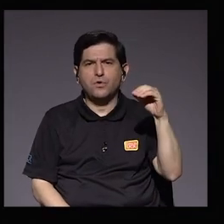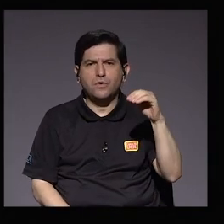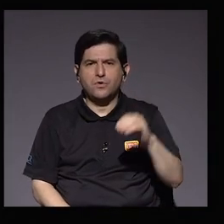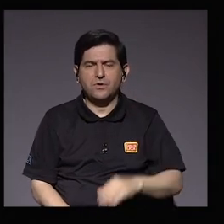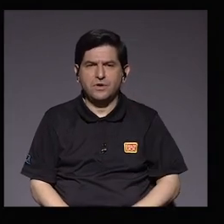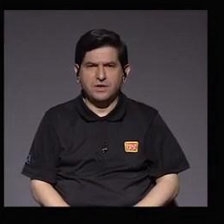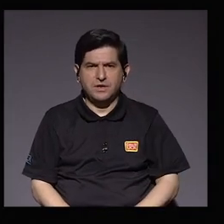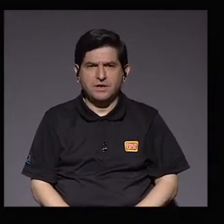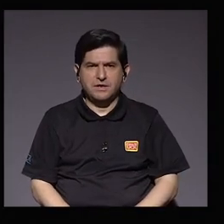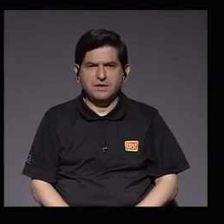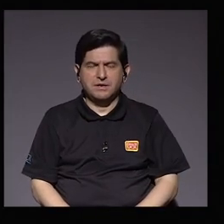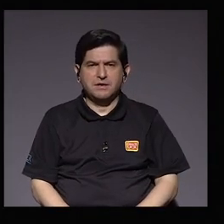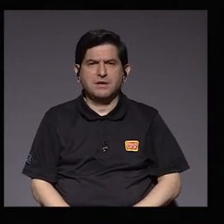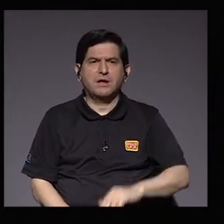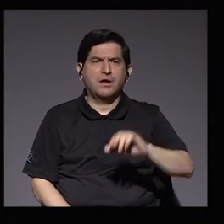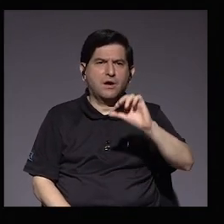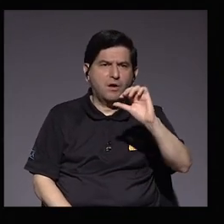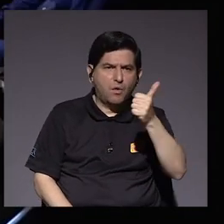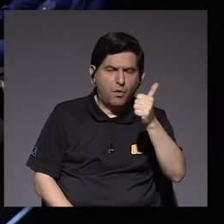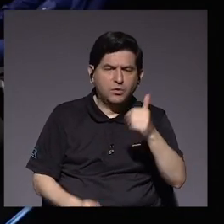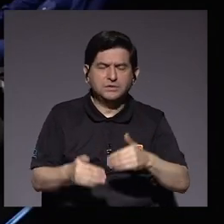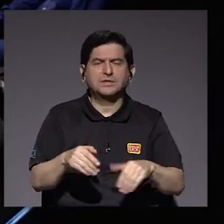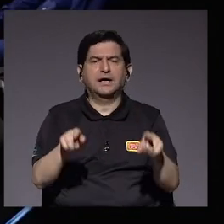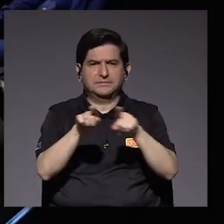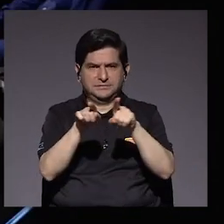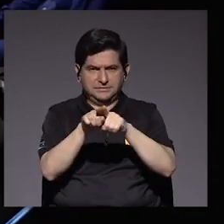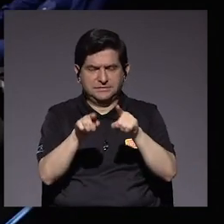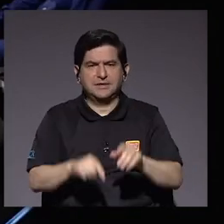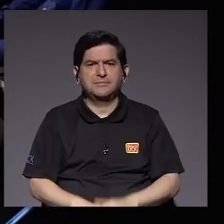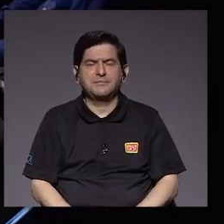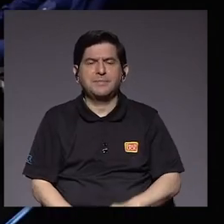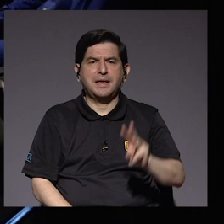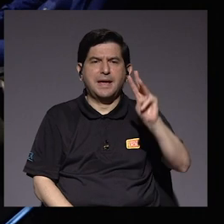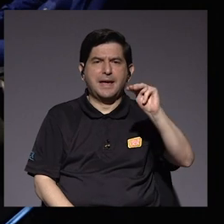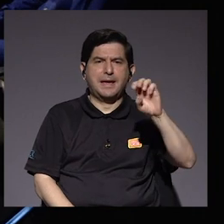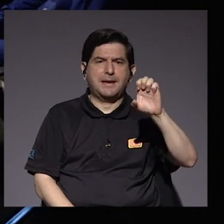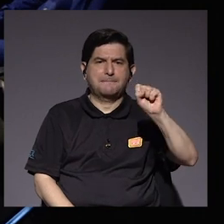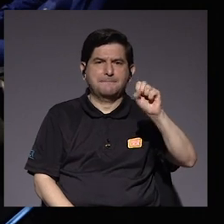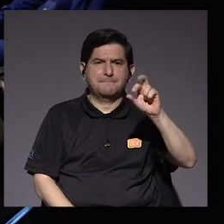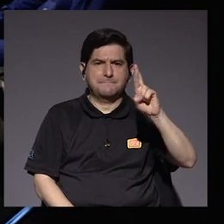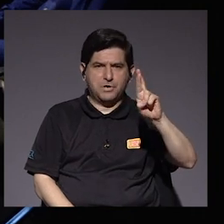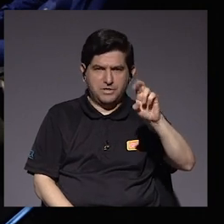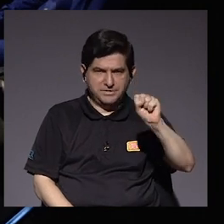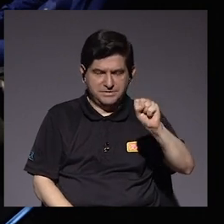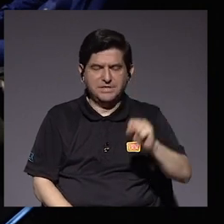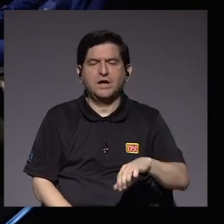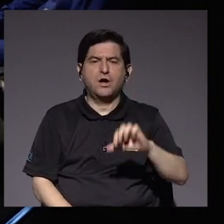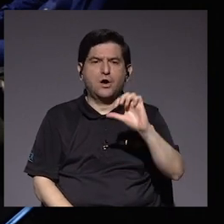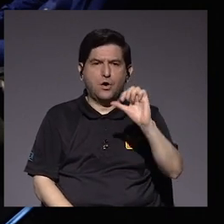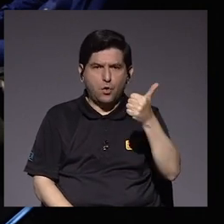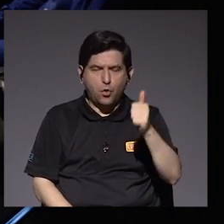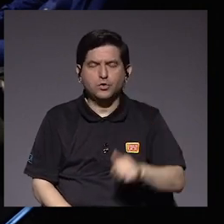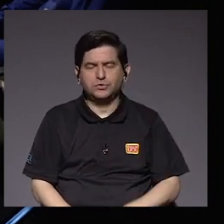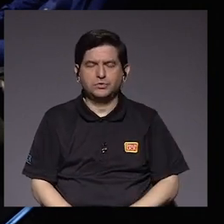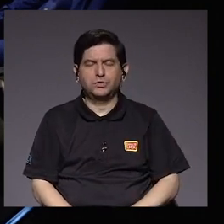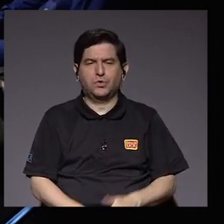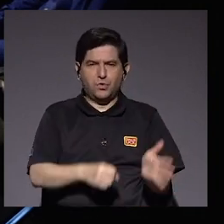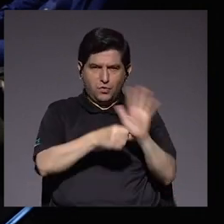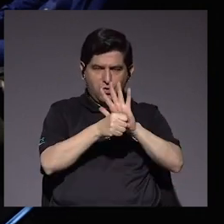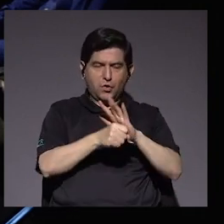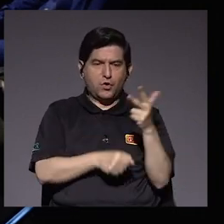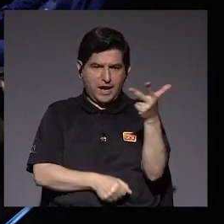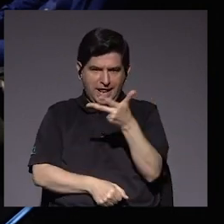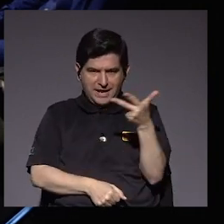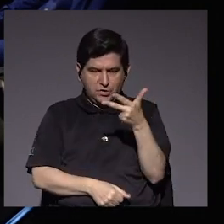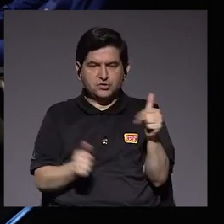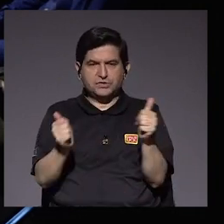años hubo una epidemia causada por el MERS. Que fue otro coronavirus, los